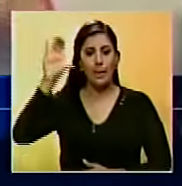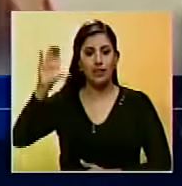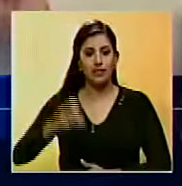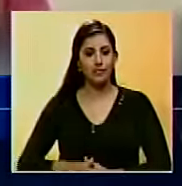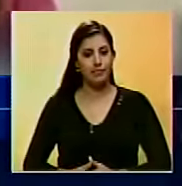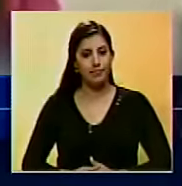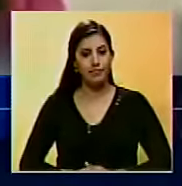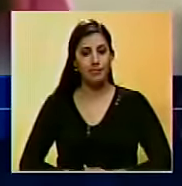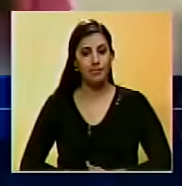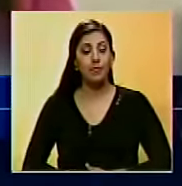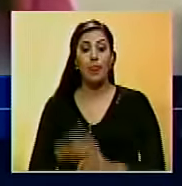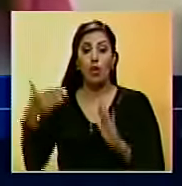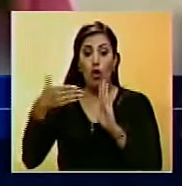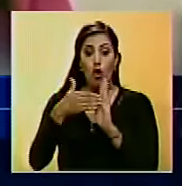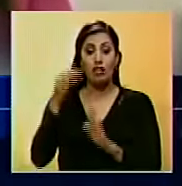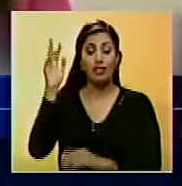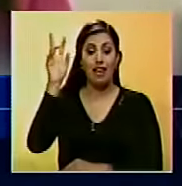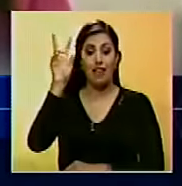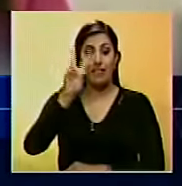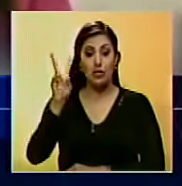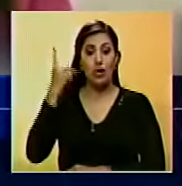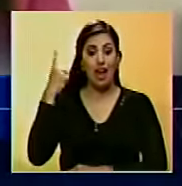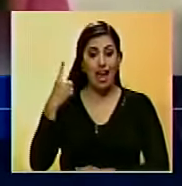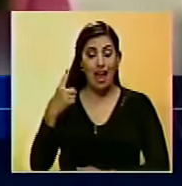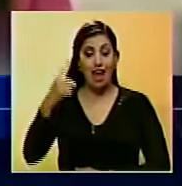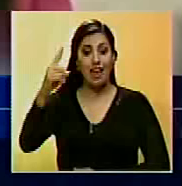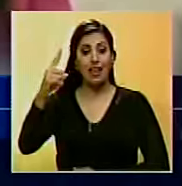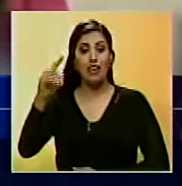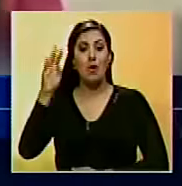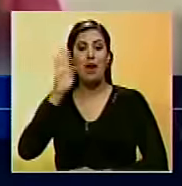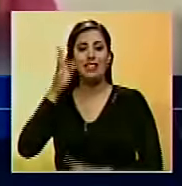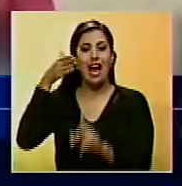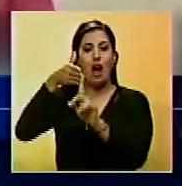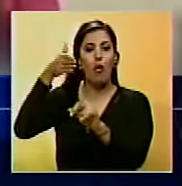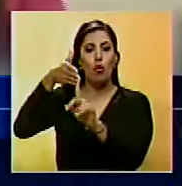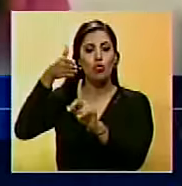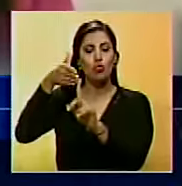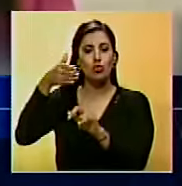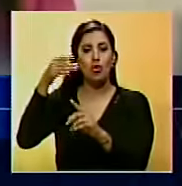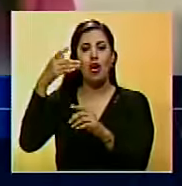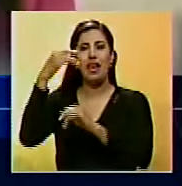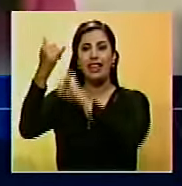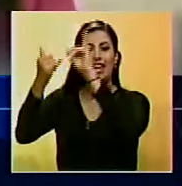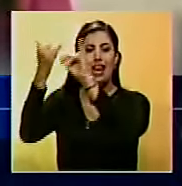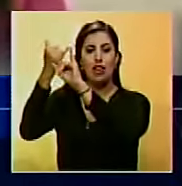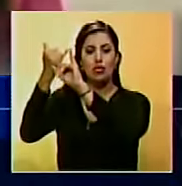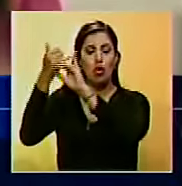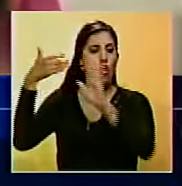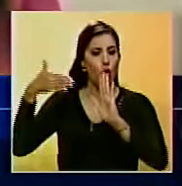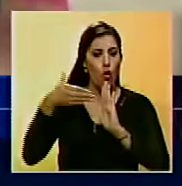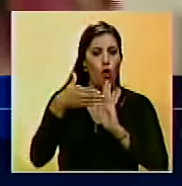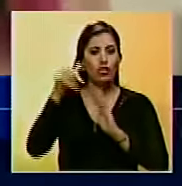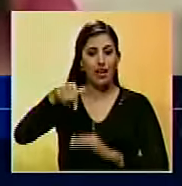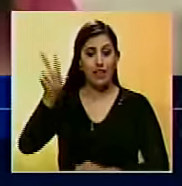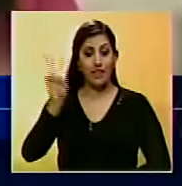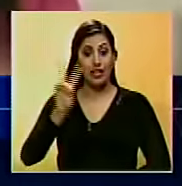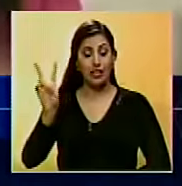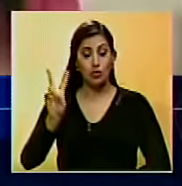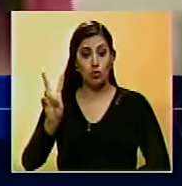foro que contra Venezuela existe una especie de bullying de la derecha internacional contra el país